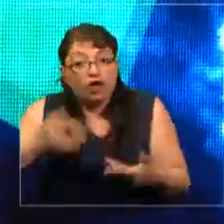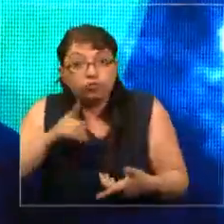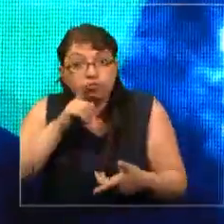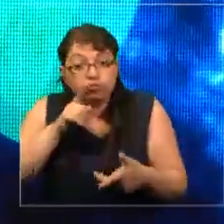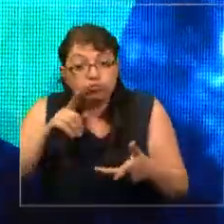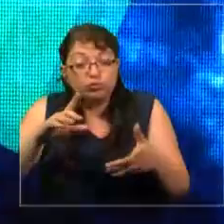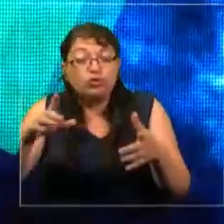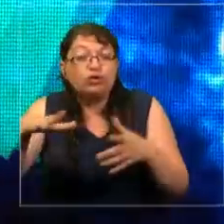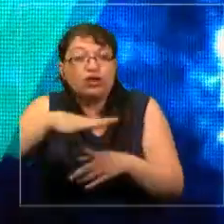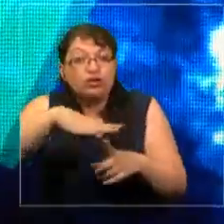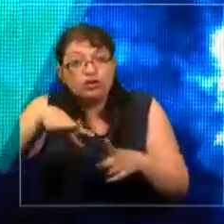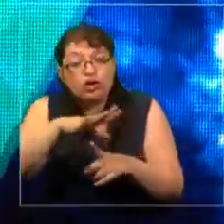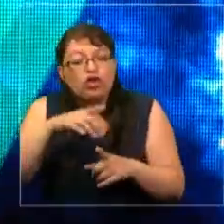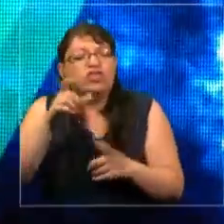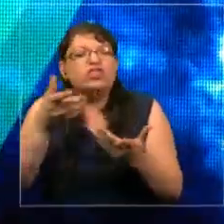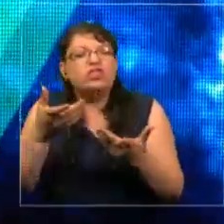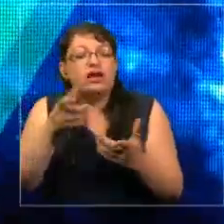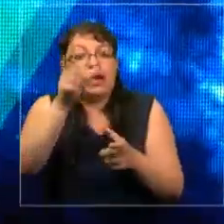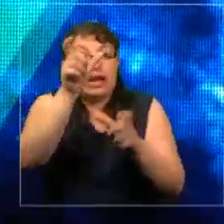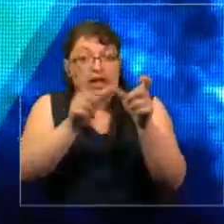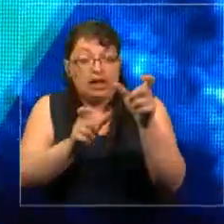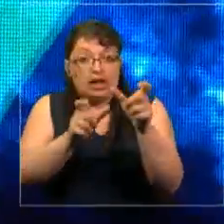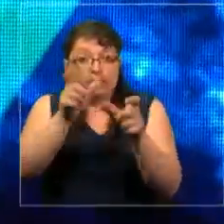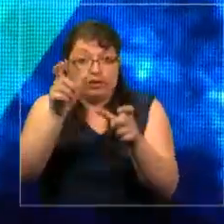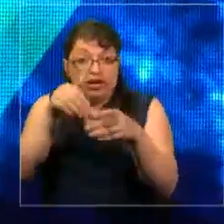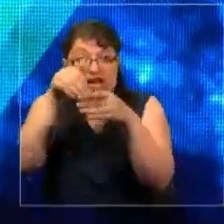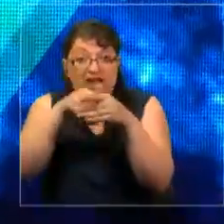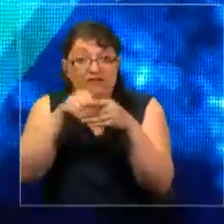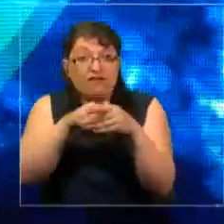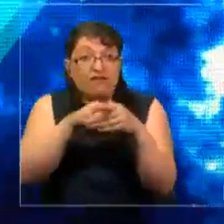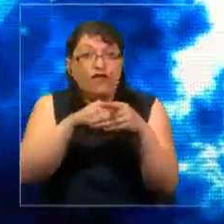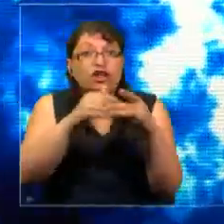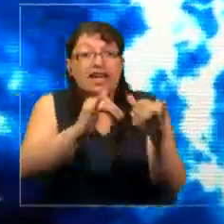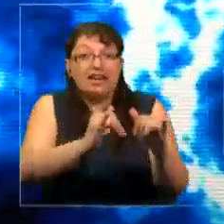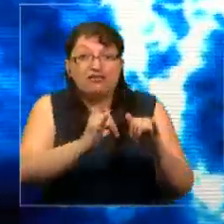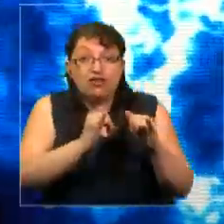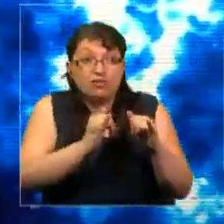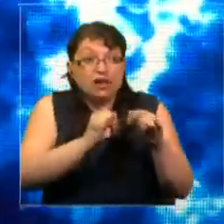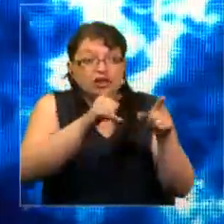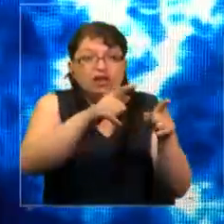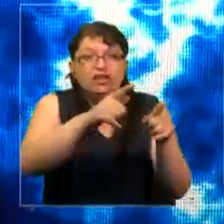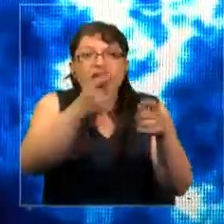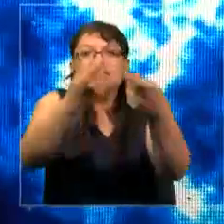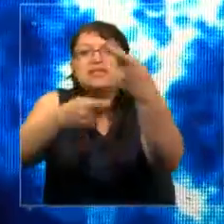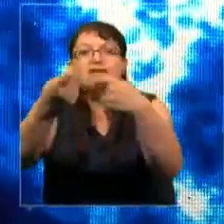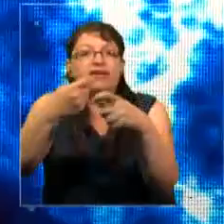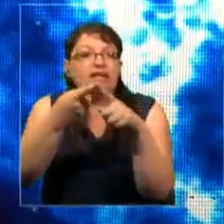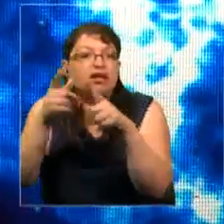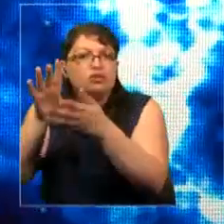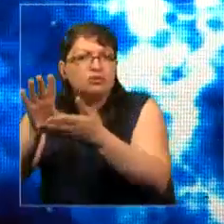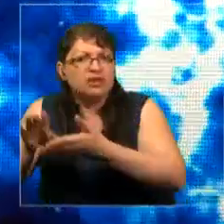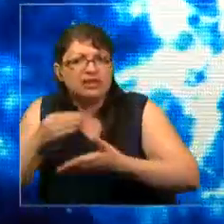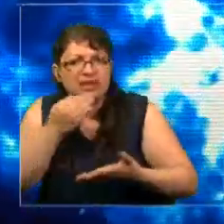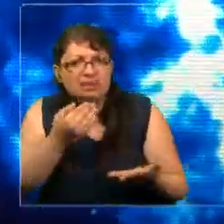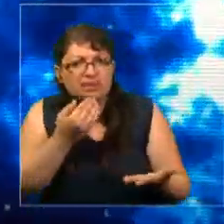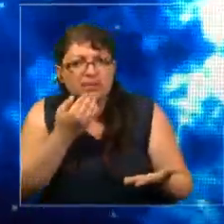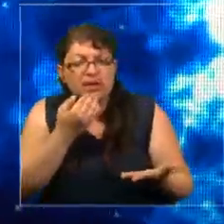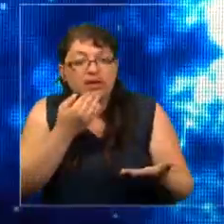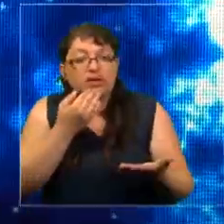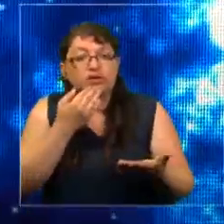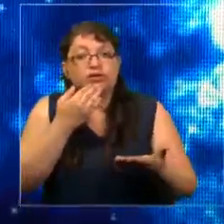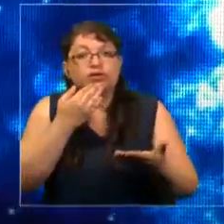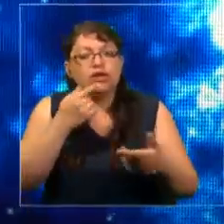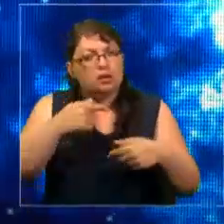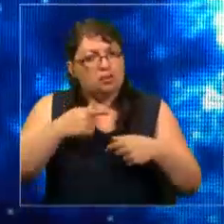de los votantes se exportan a otros países. En nuestro caso, los datos de los votantes se exportaron